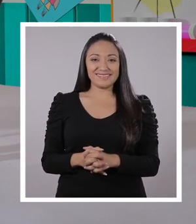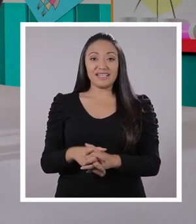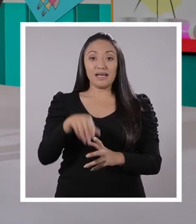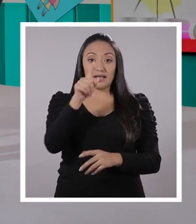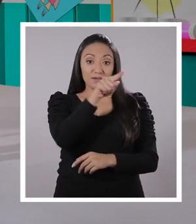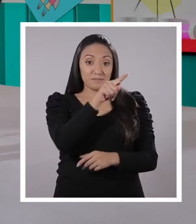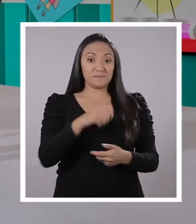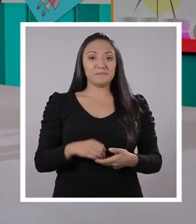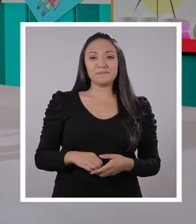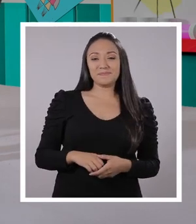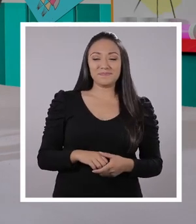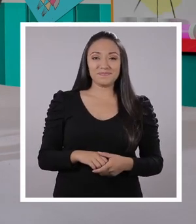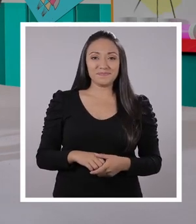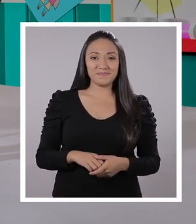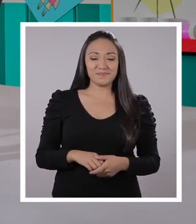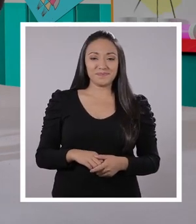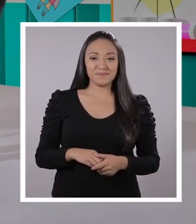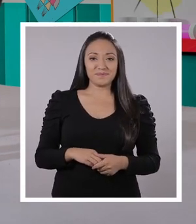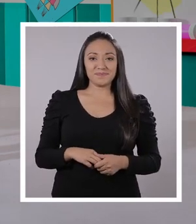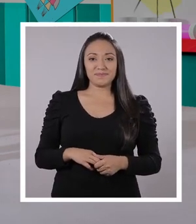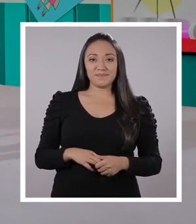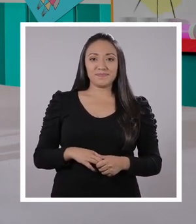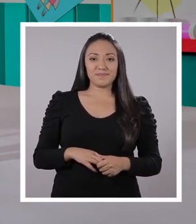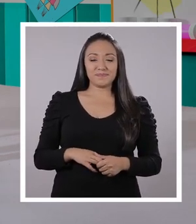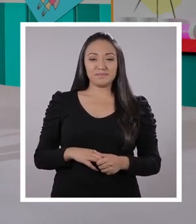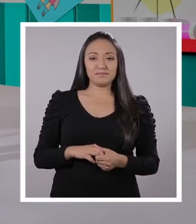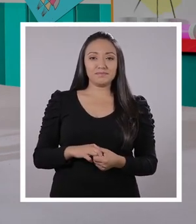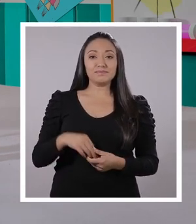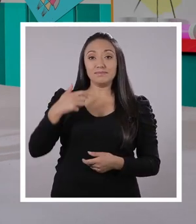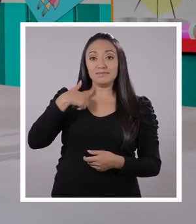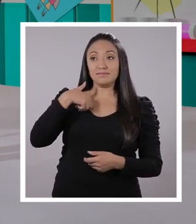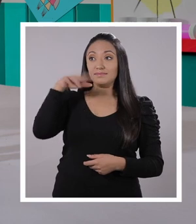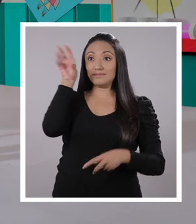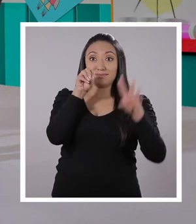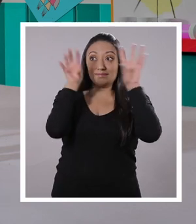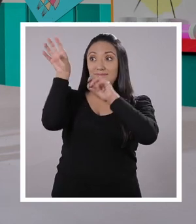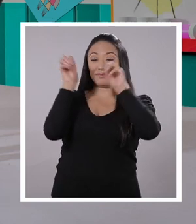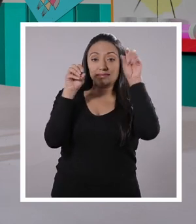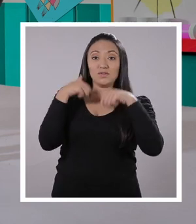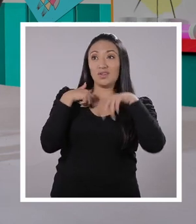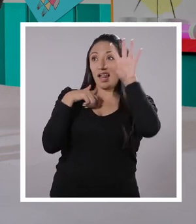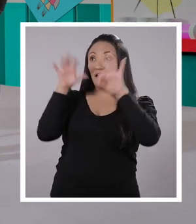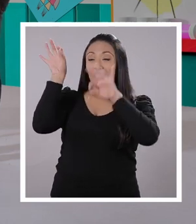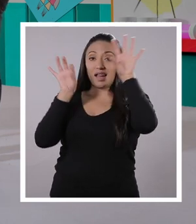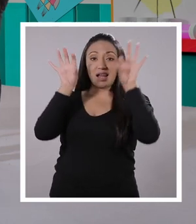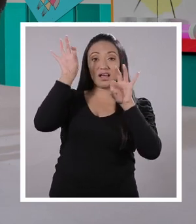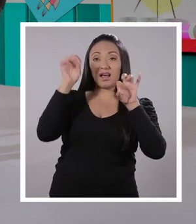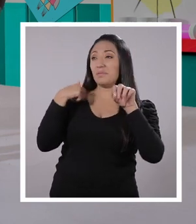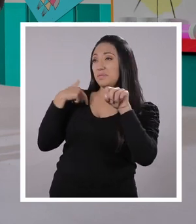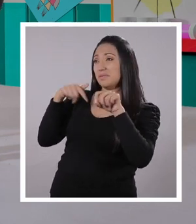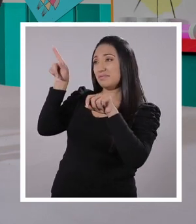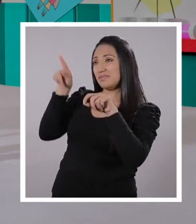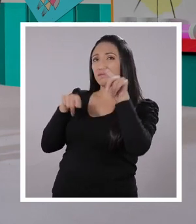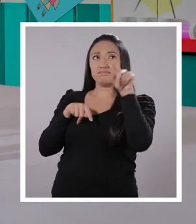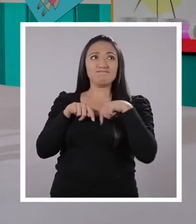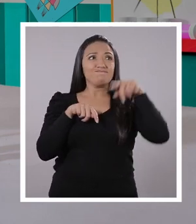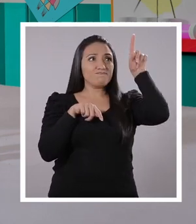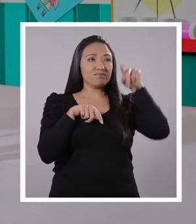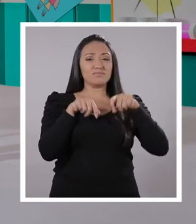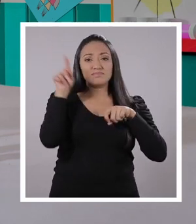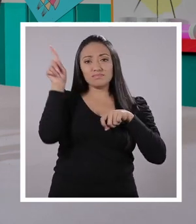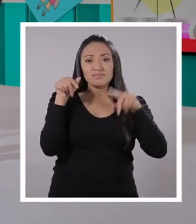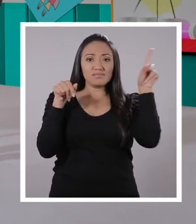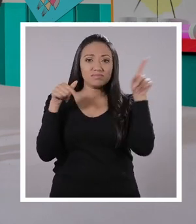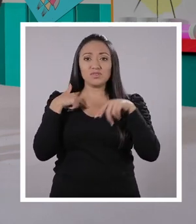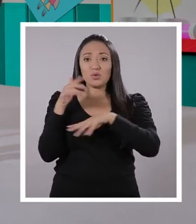Esa me voy a robar yo. Crear la actividad familiar. Ajá, me la voy a llevar. Llévesela profe, yo la hago después de otra. Ya, esta también. Esta me gusta, le seré sincero. Escucha